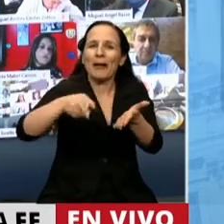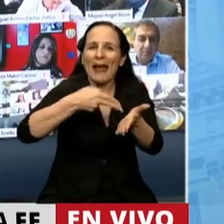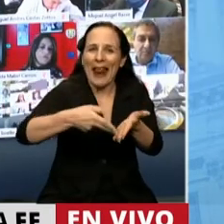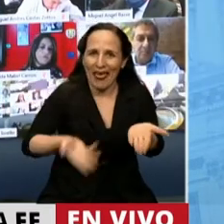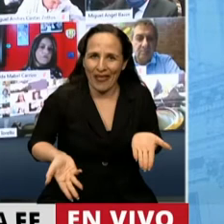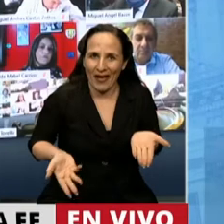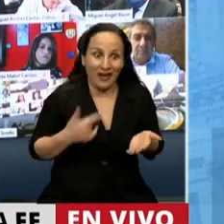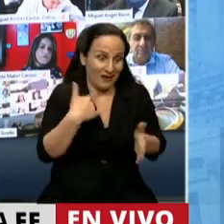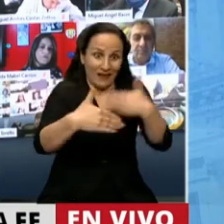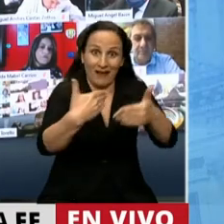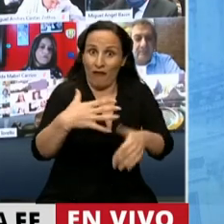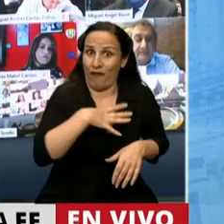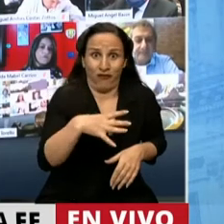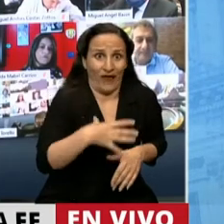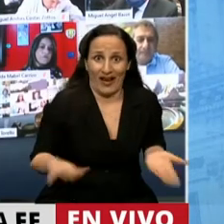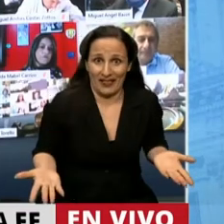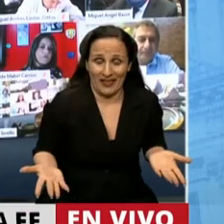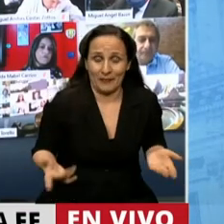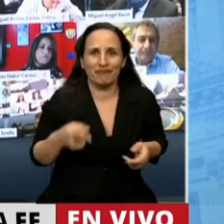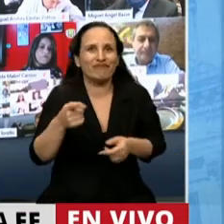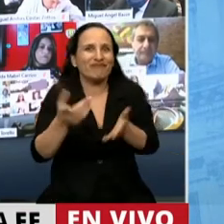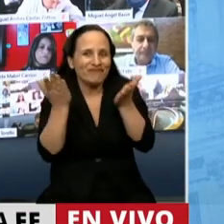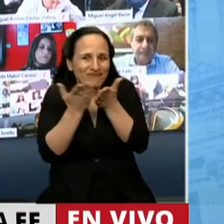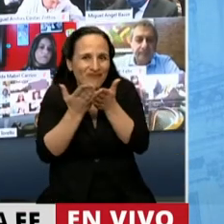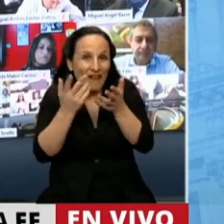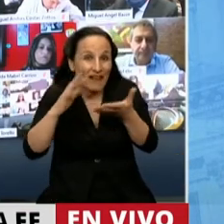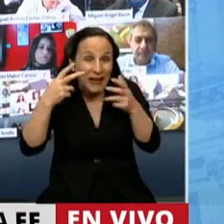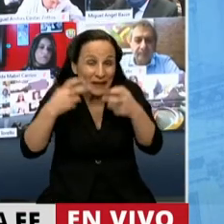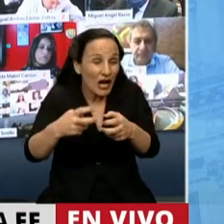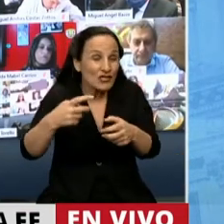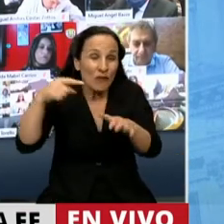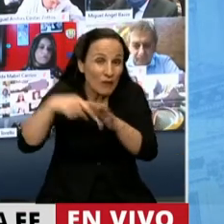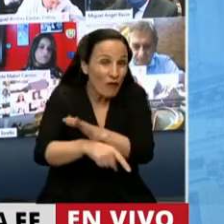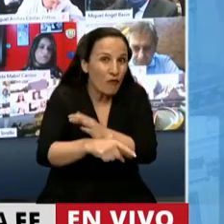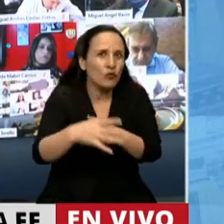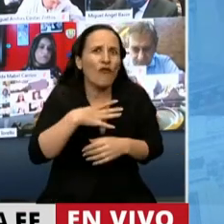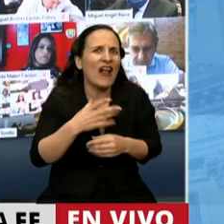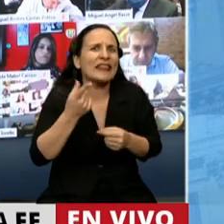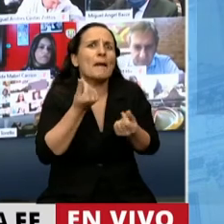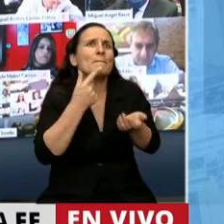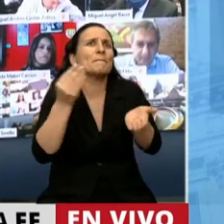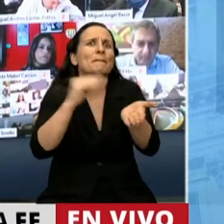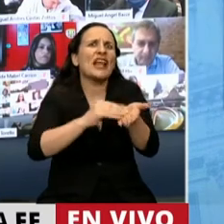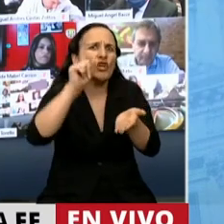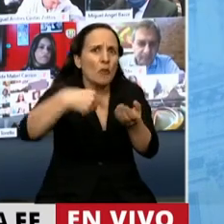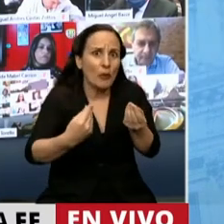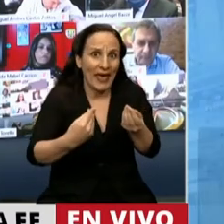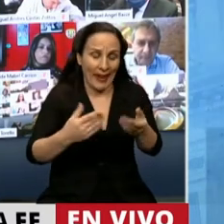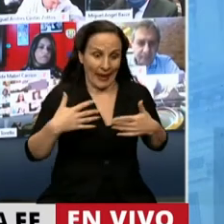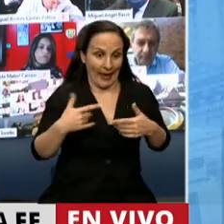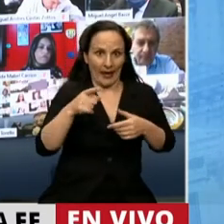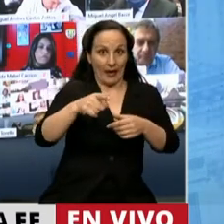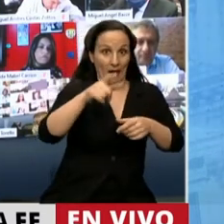No se avanzó en el estudio de la cadena de valor y de cómo se determinan los precios entre los que recibe el productor